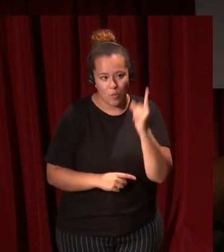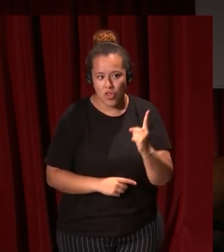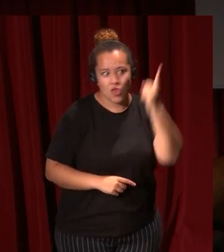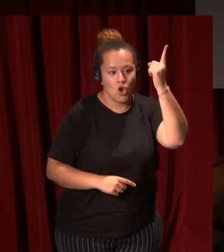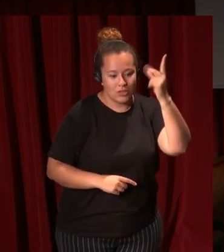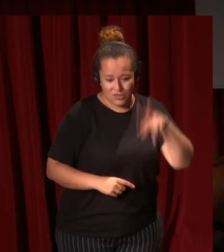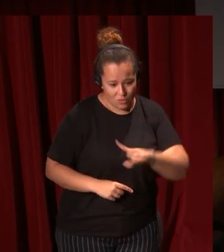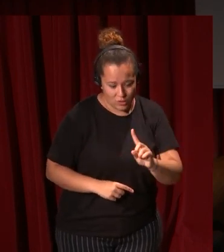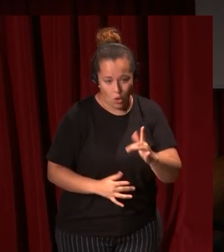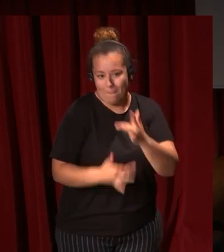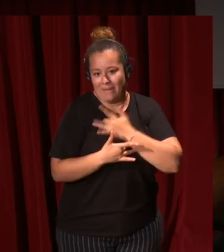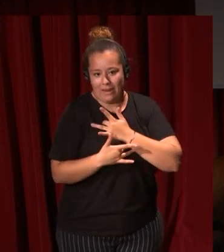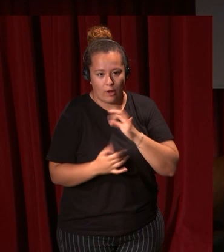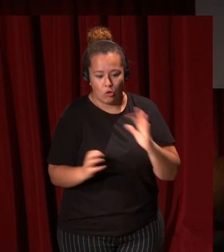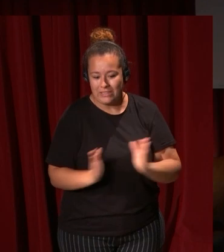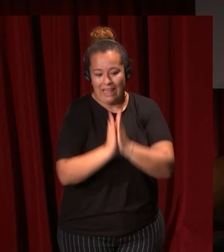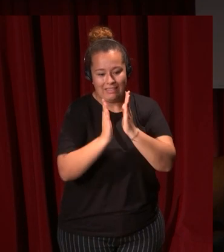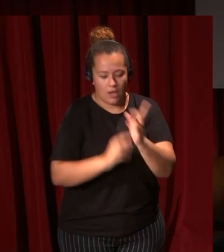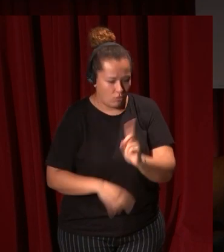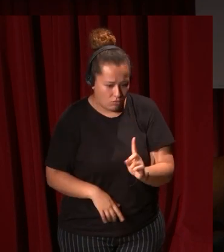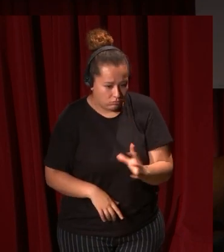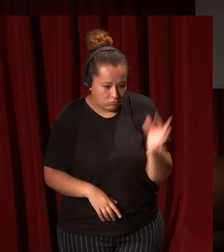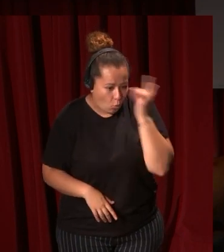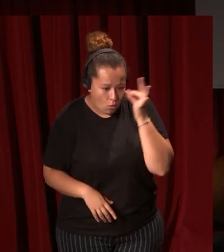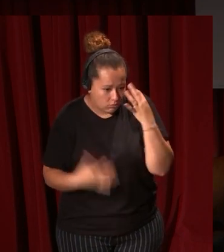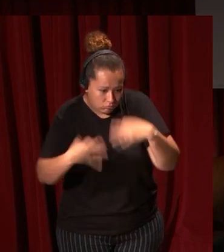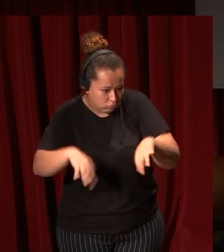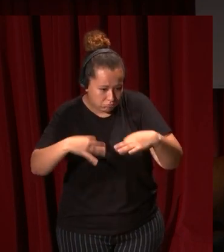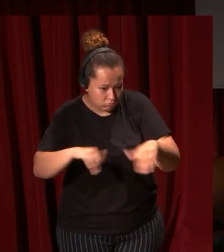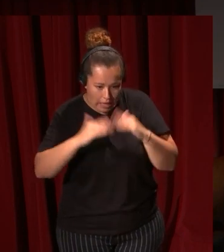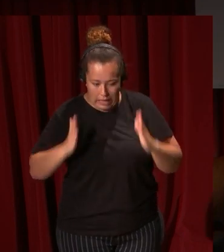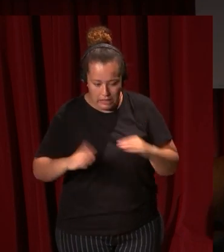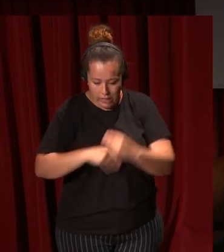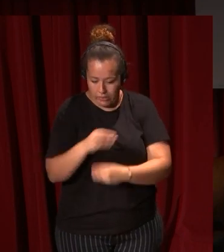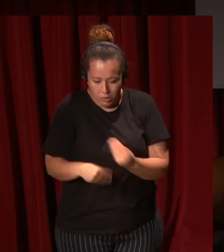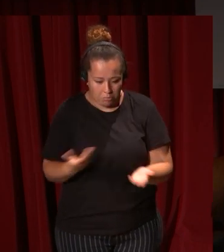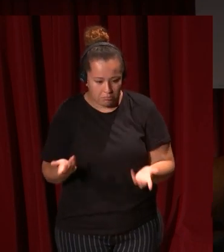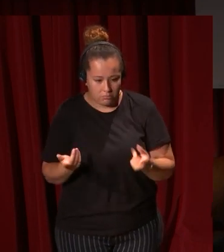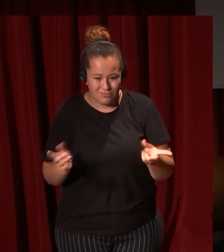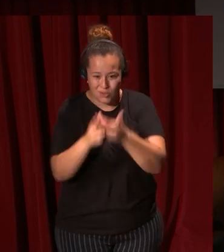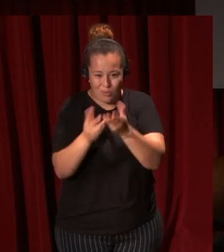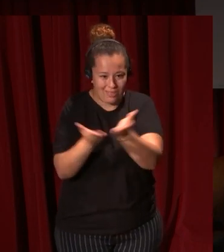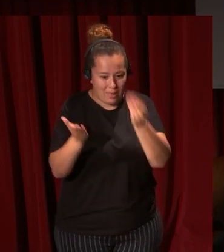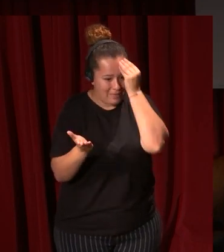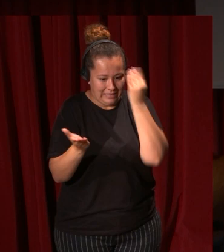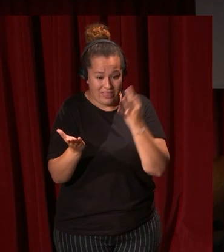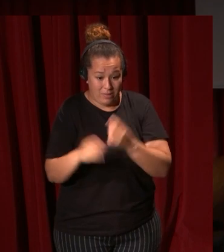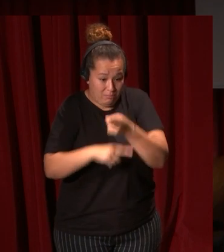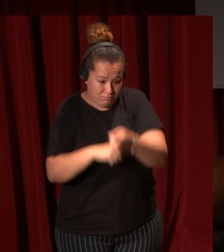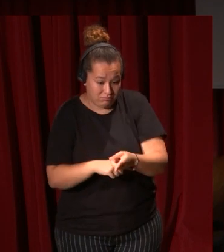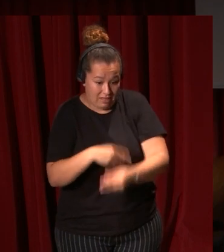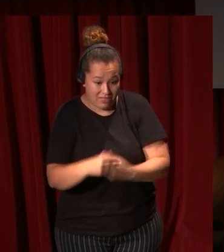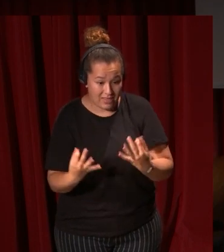o la virgen María o santas son mujeres que están en su hogar haciendo lo que la sociedad considera que deben hacer que es